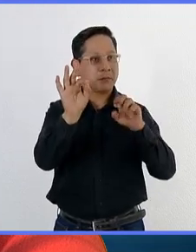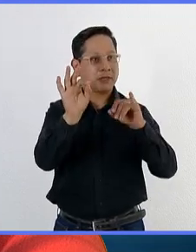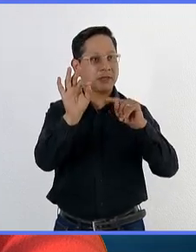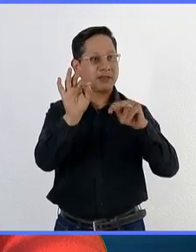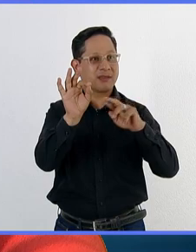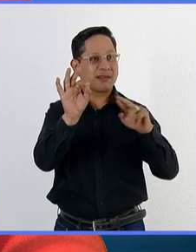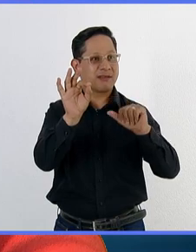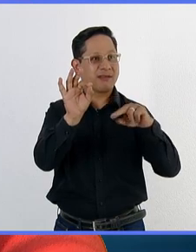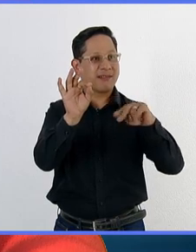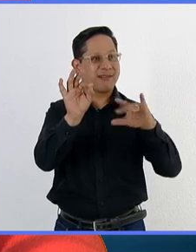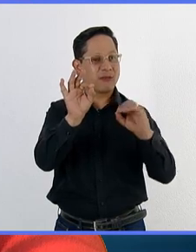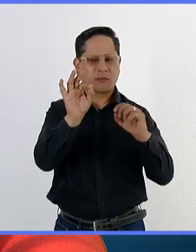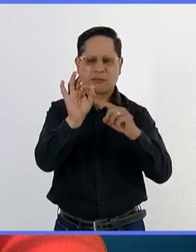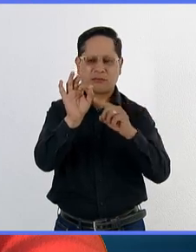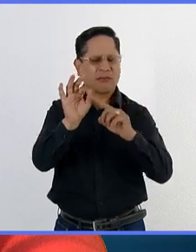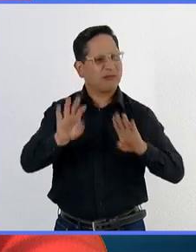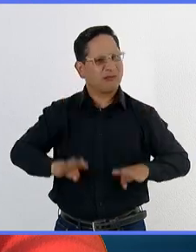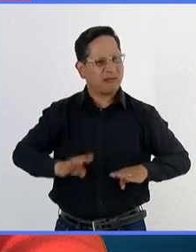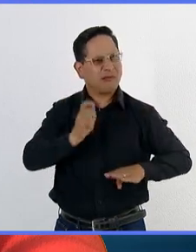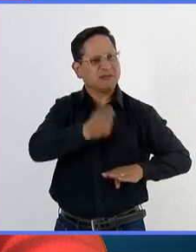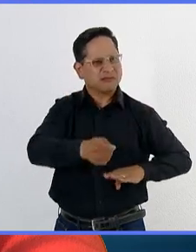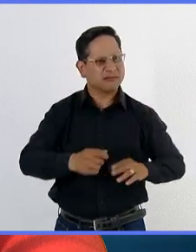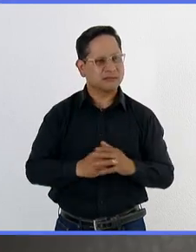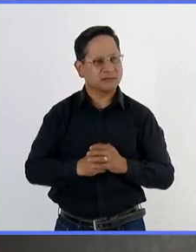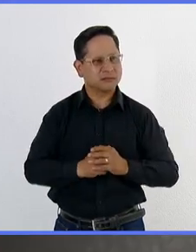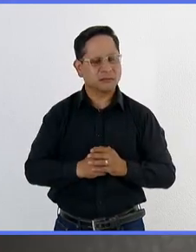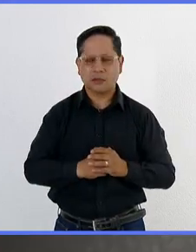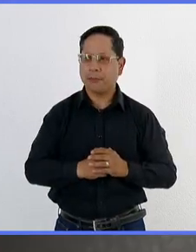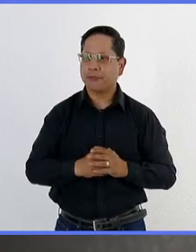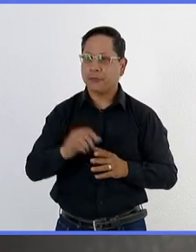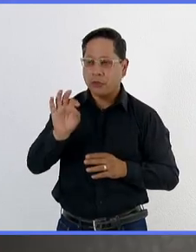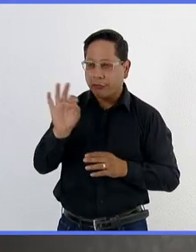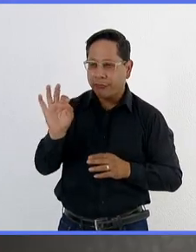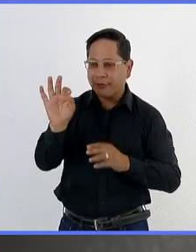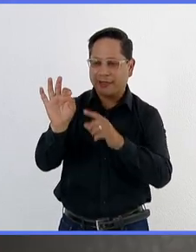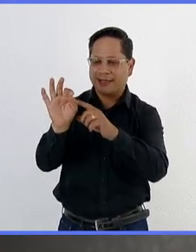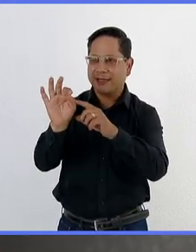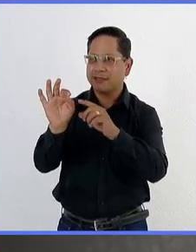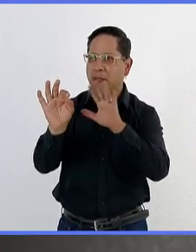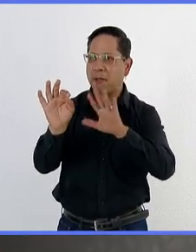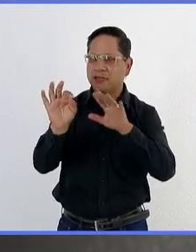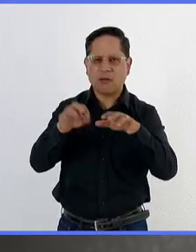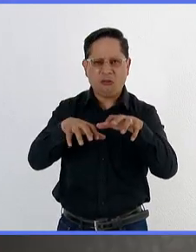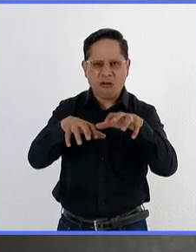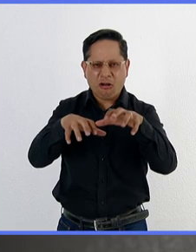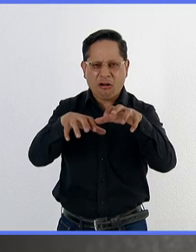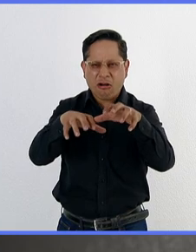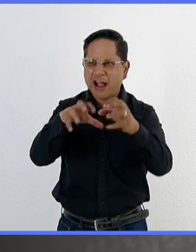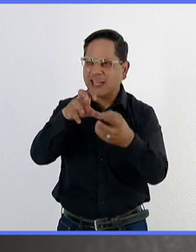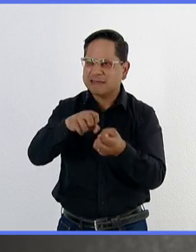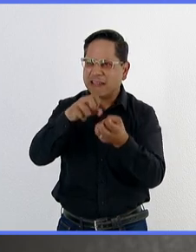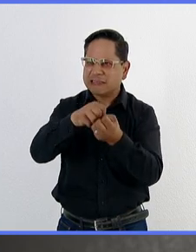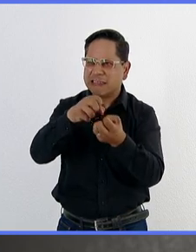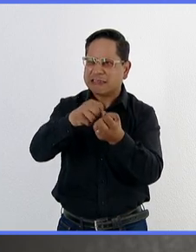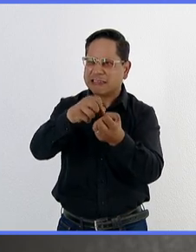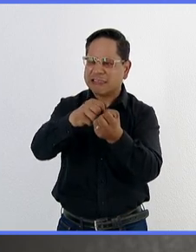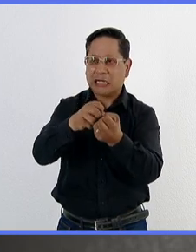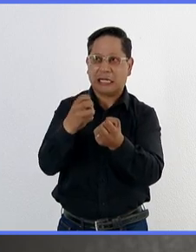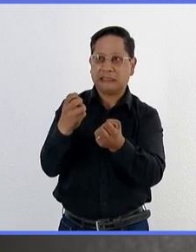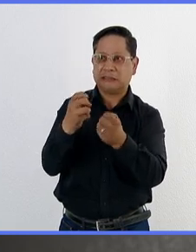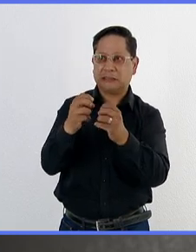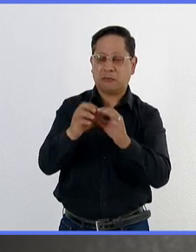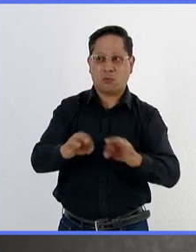es exactamente? ¿Qué tenemos que saber de ella? Bueno, la mosca del Mediterráneo es una plaga que es considerada la plaga más importante